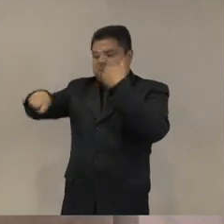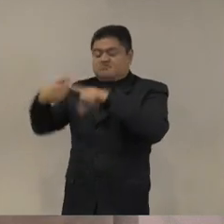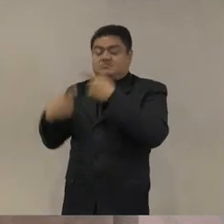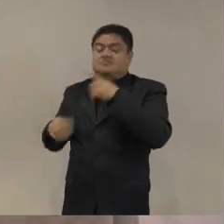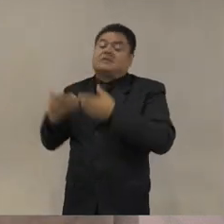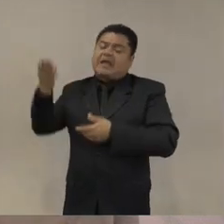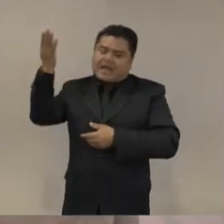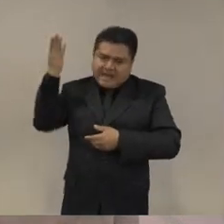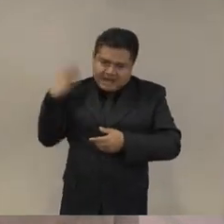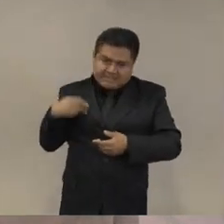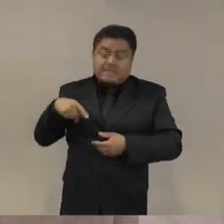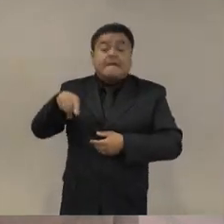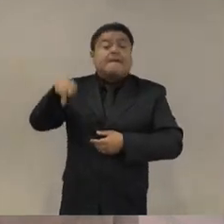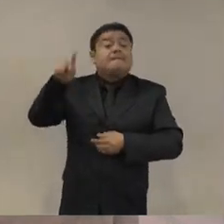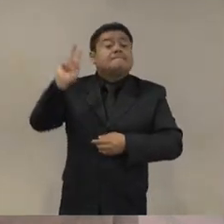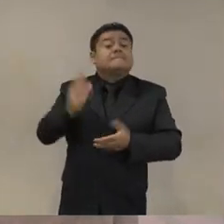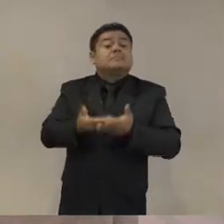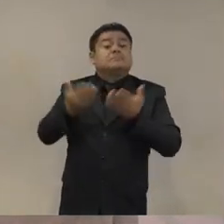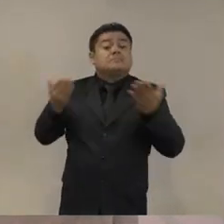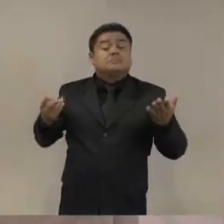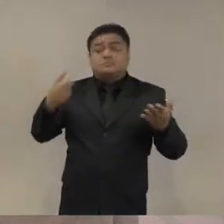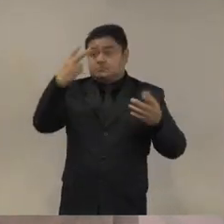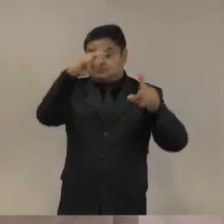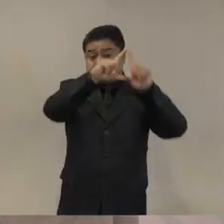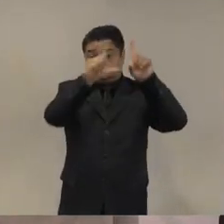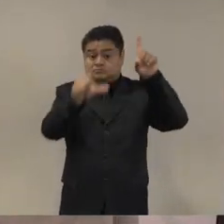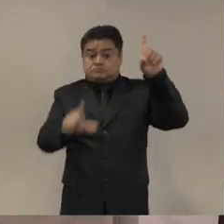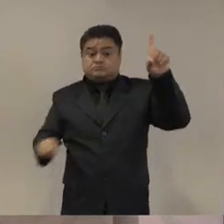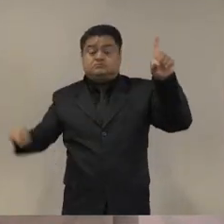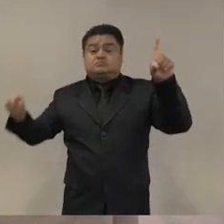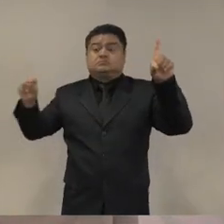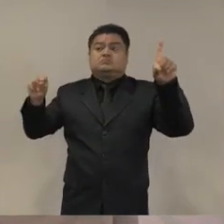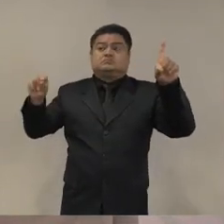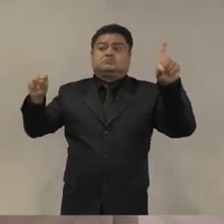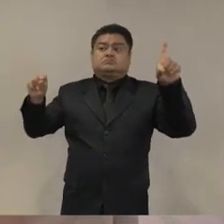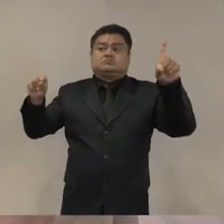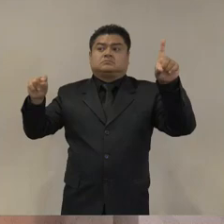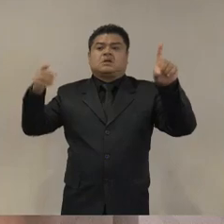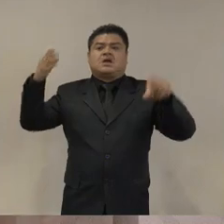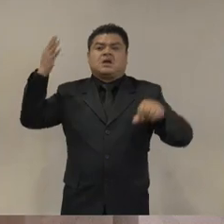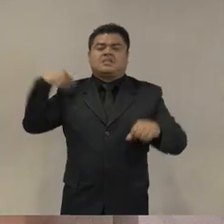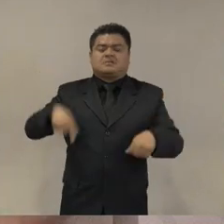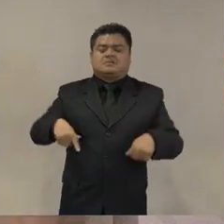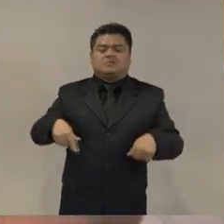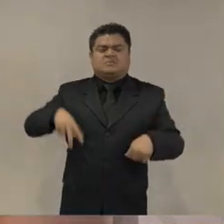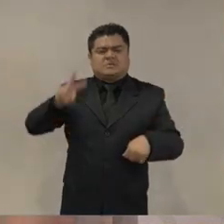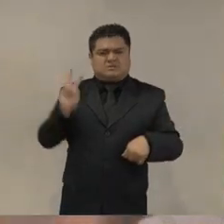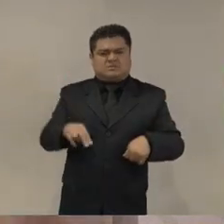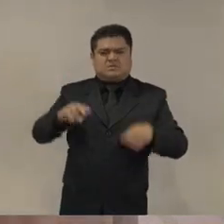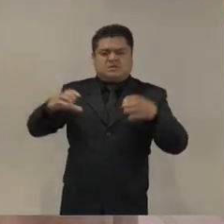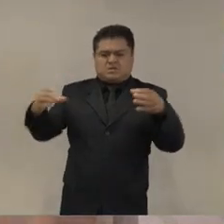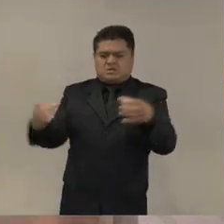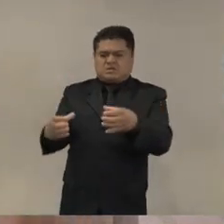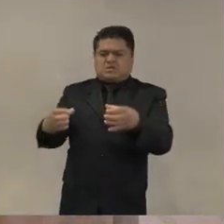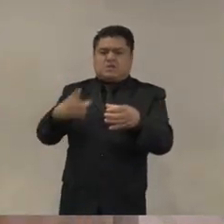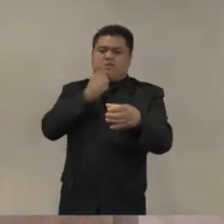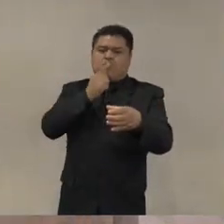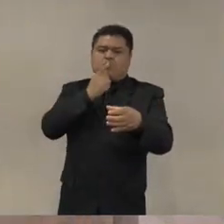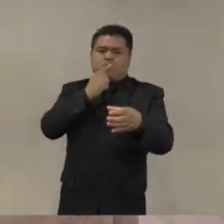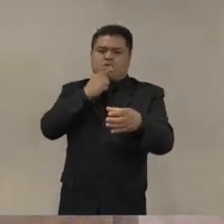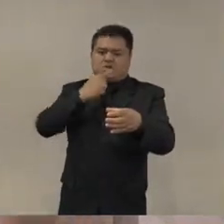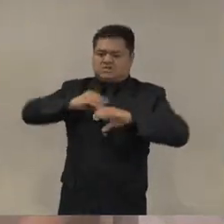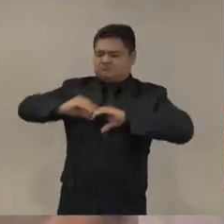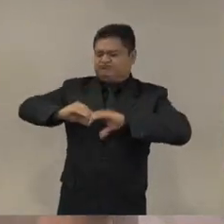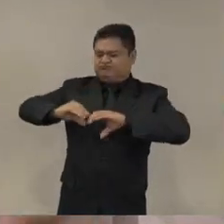visión de estado no existió nunca el proyecto de policías más allá quizá y tú de esto sabes mucho más que yo